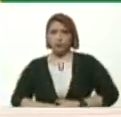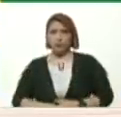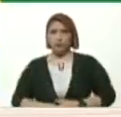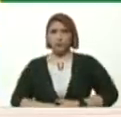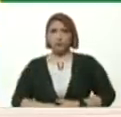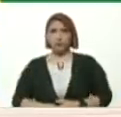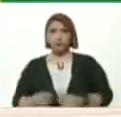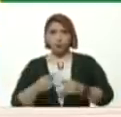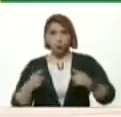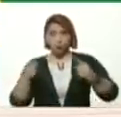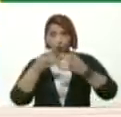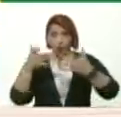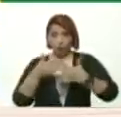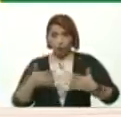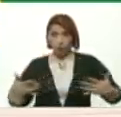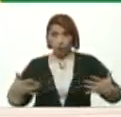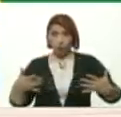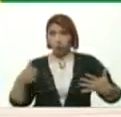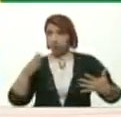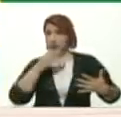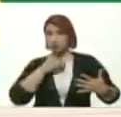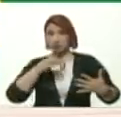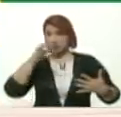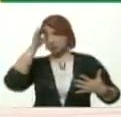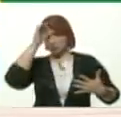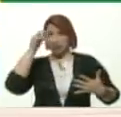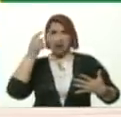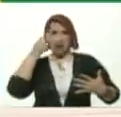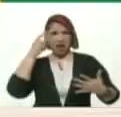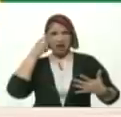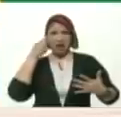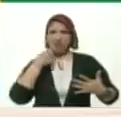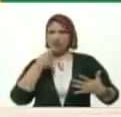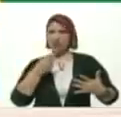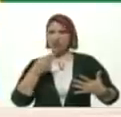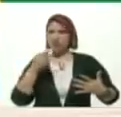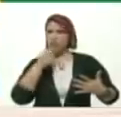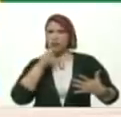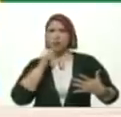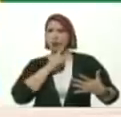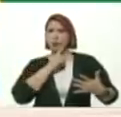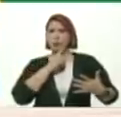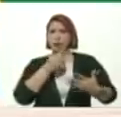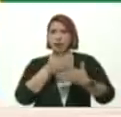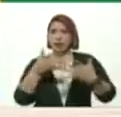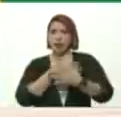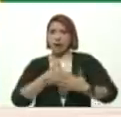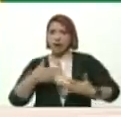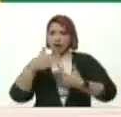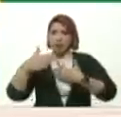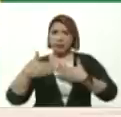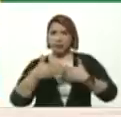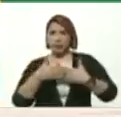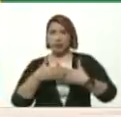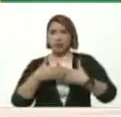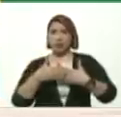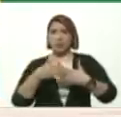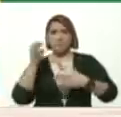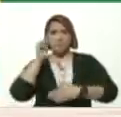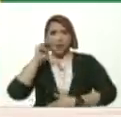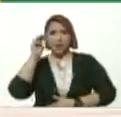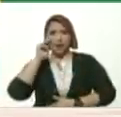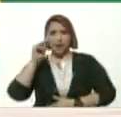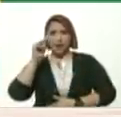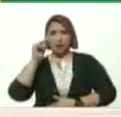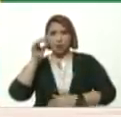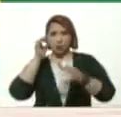Hay un escrito Anónimo Que se llama Carta de cierre Al maestro Simón Lo recomiendo Para